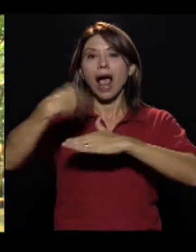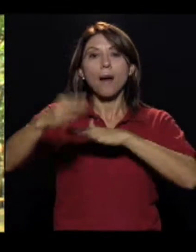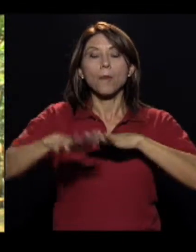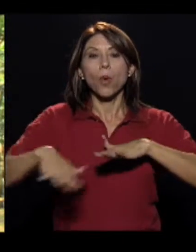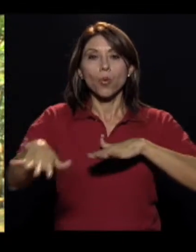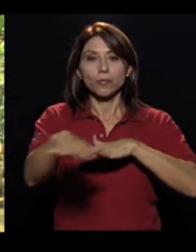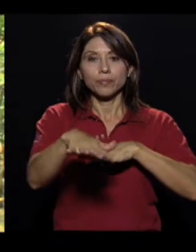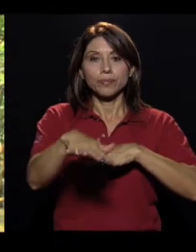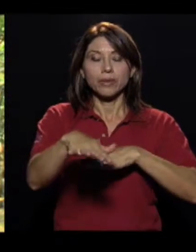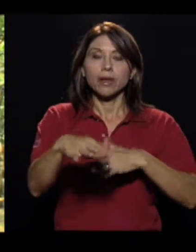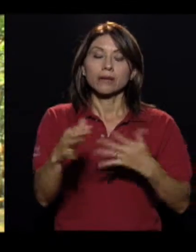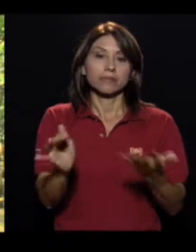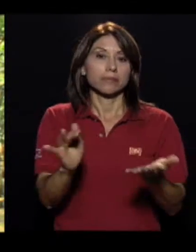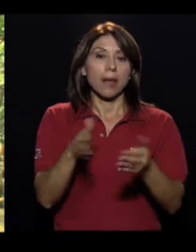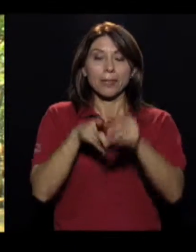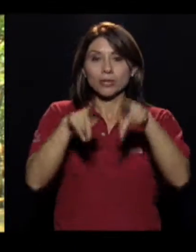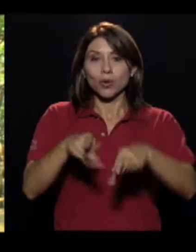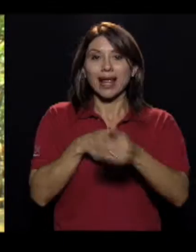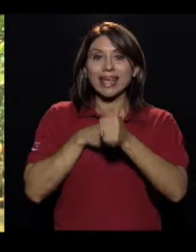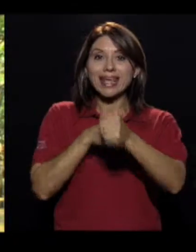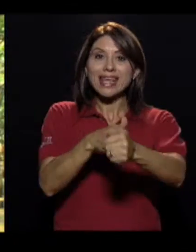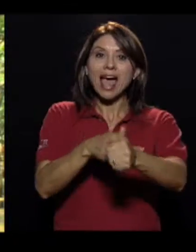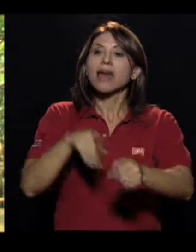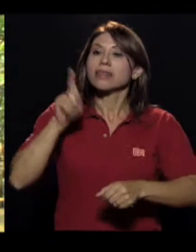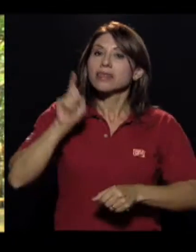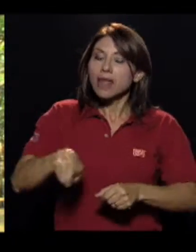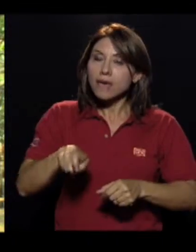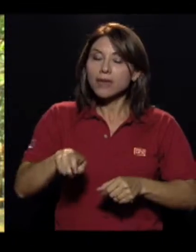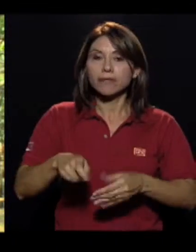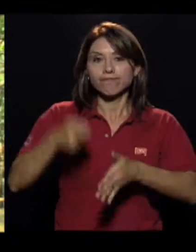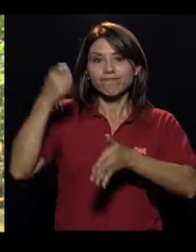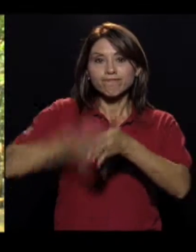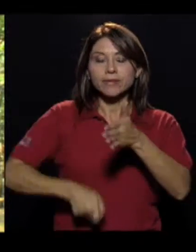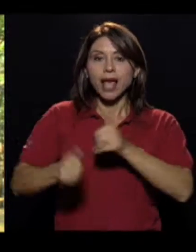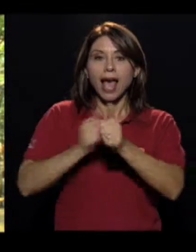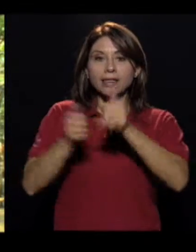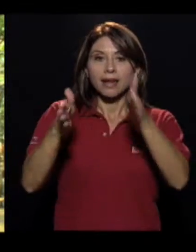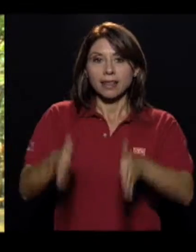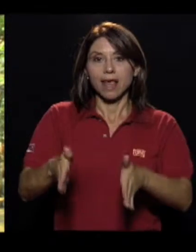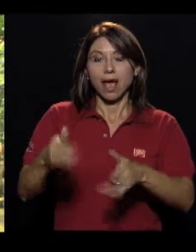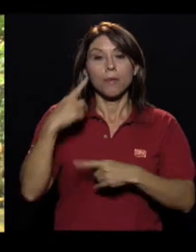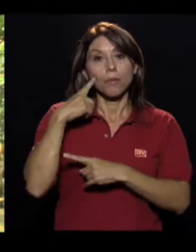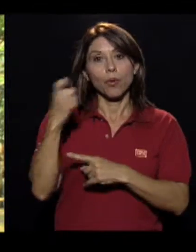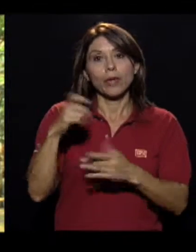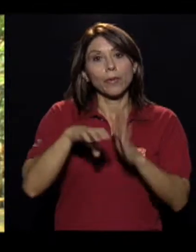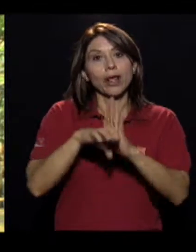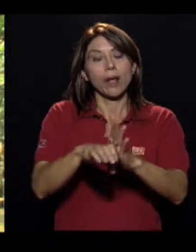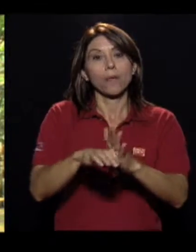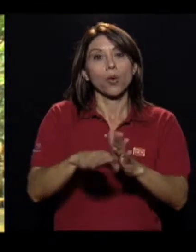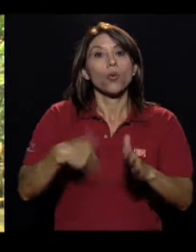Como lo hemos dicho, sea, el guía tiene que ser un atleta, porque en el caso de las pruebas de pista,